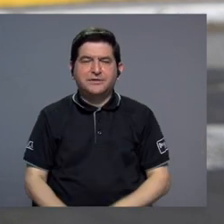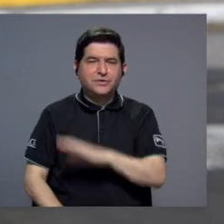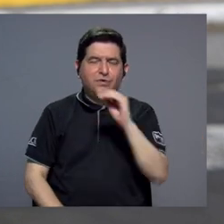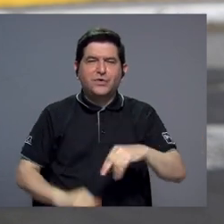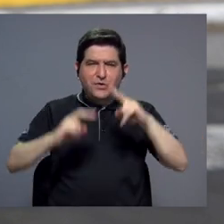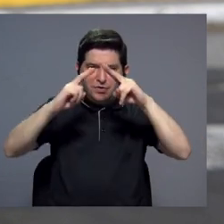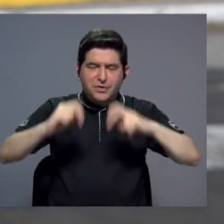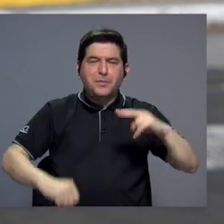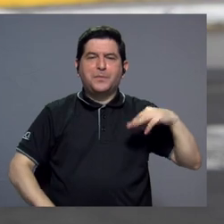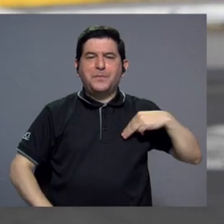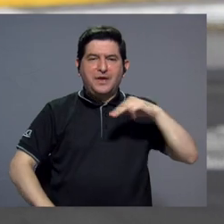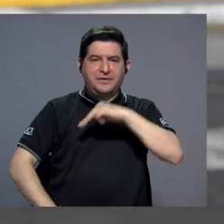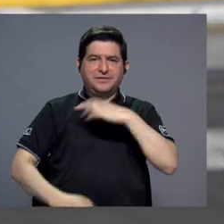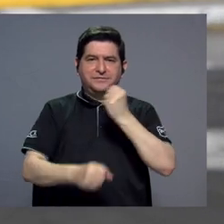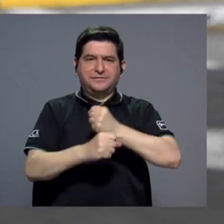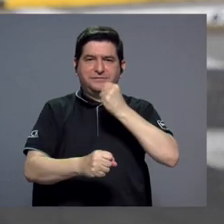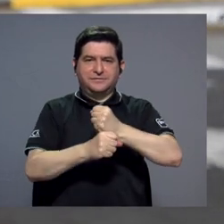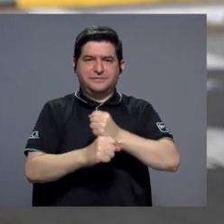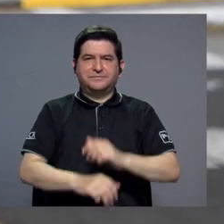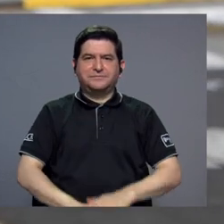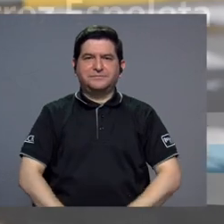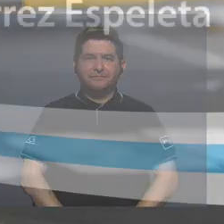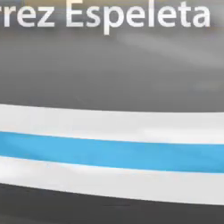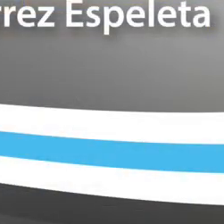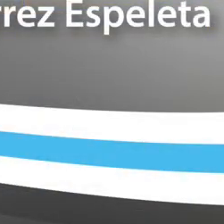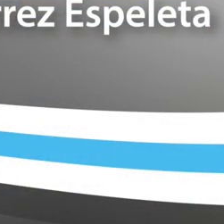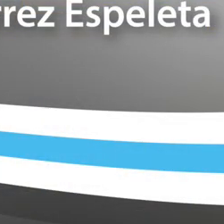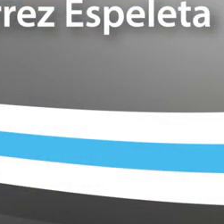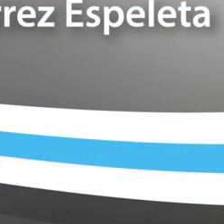y revisada por el Ministerio de Trabajo.